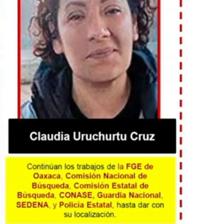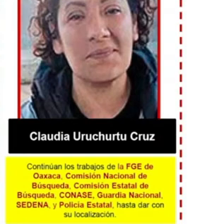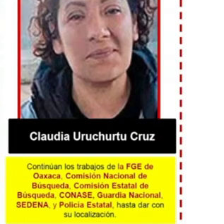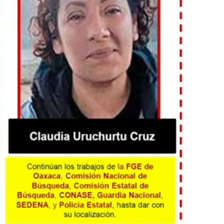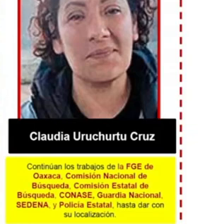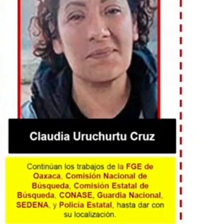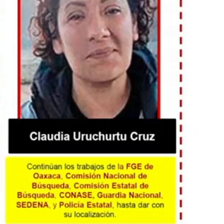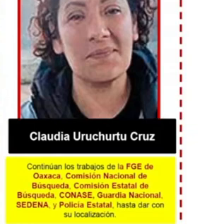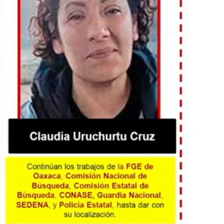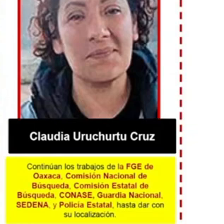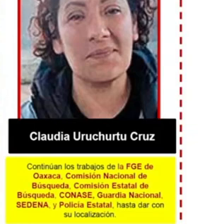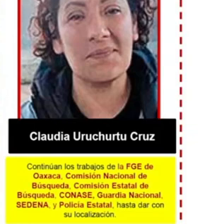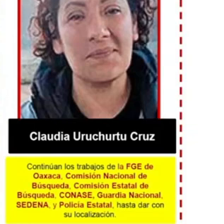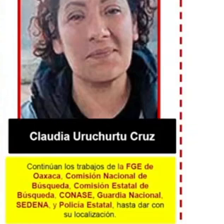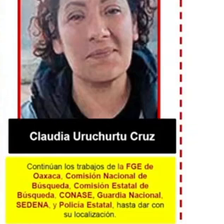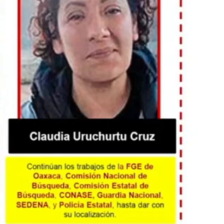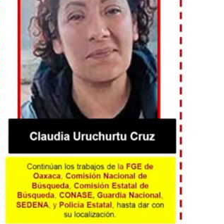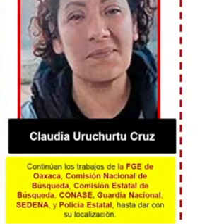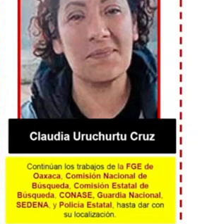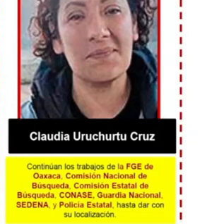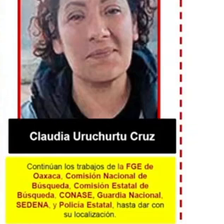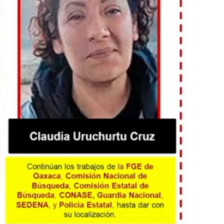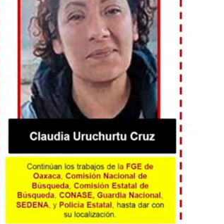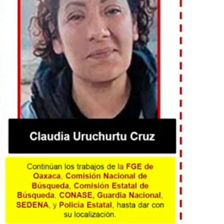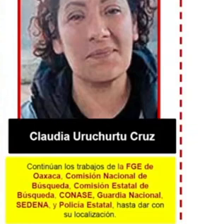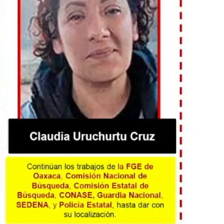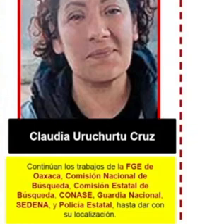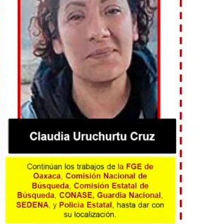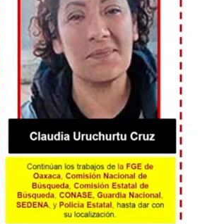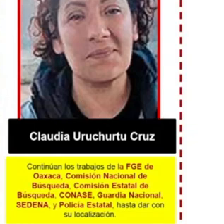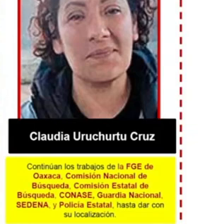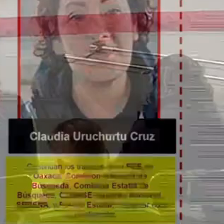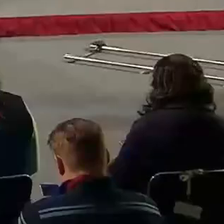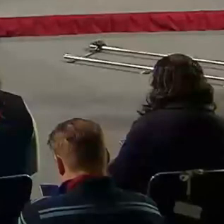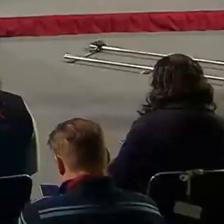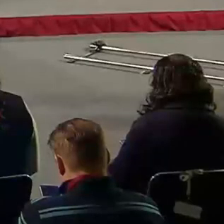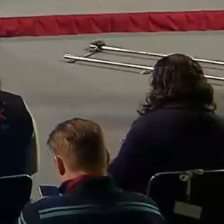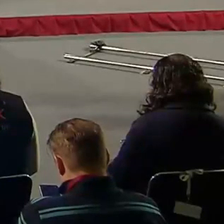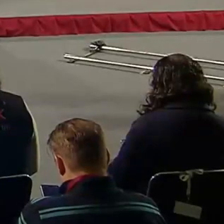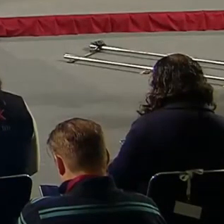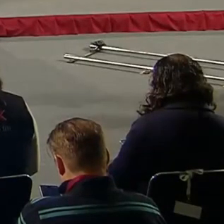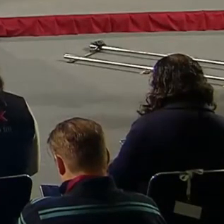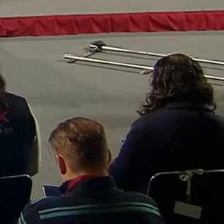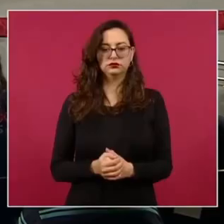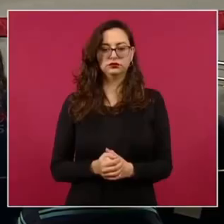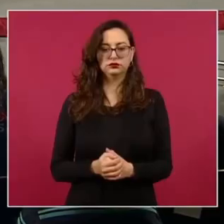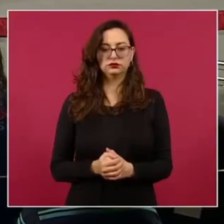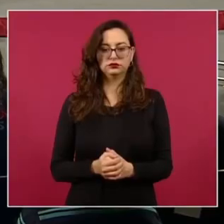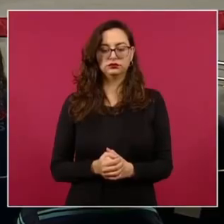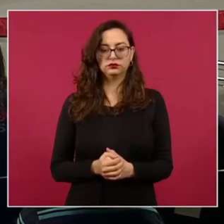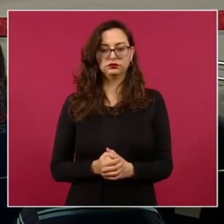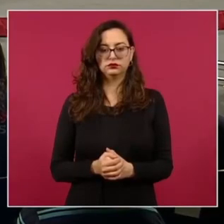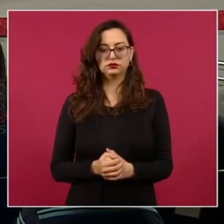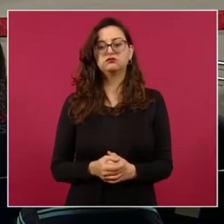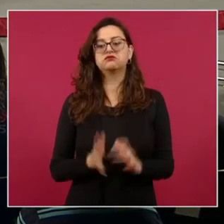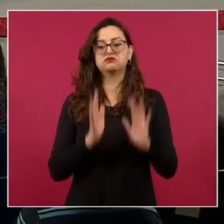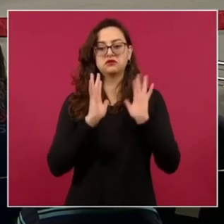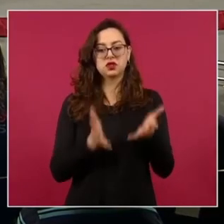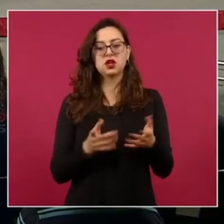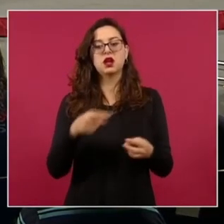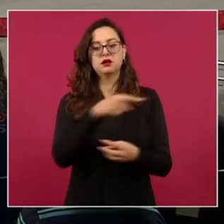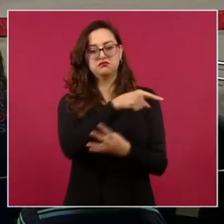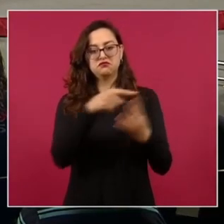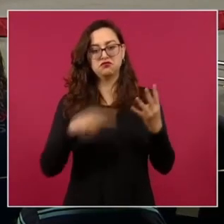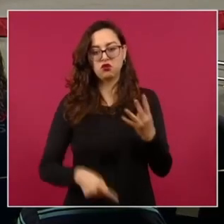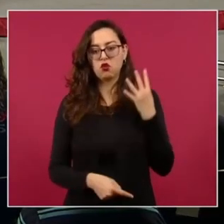exalcaldesa de Neuchistlán, Oaxaca. Juan Antonio N., alias El Centinela, Rolando N., alias El